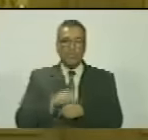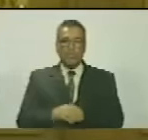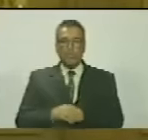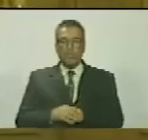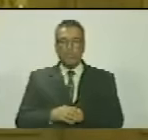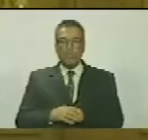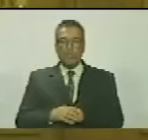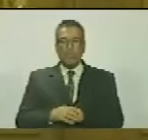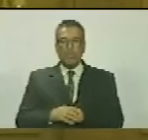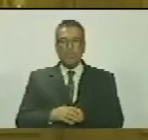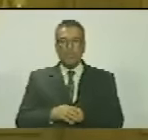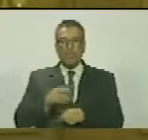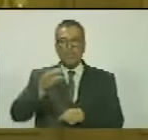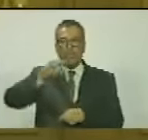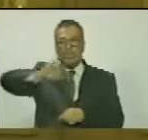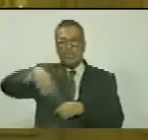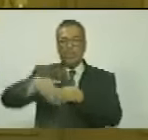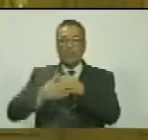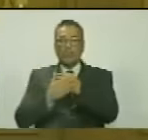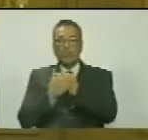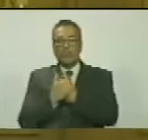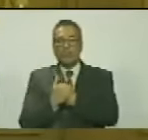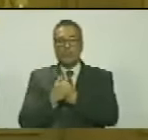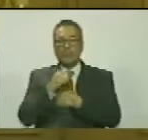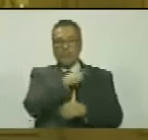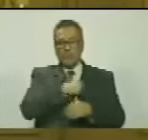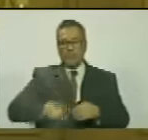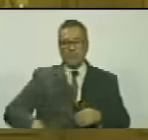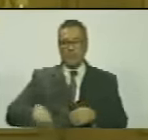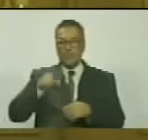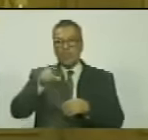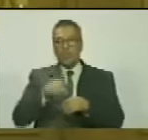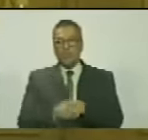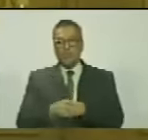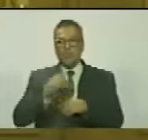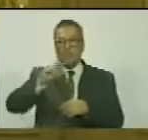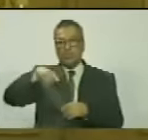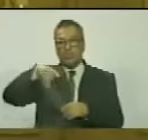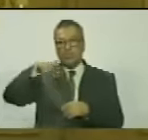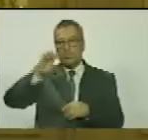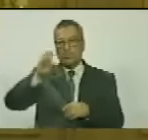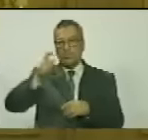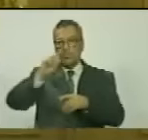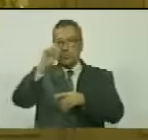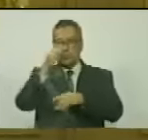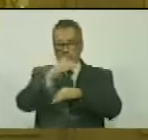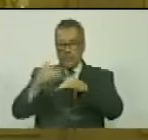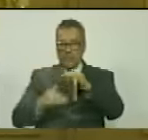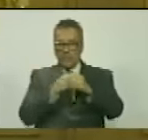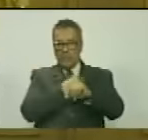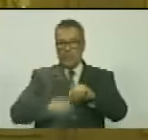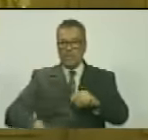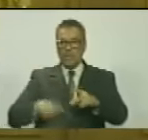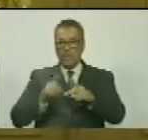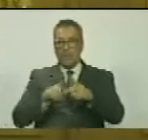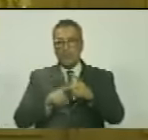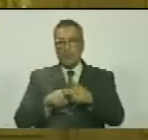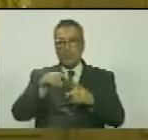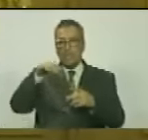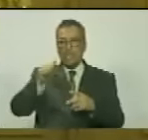Jorge Rodríguez Gómez presidente Pedro Infante primer vicepresidente